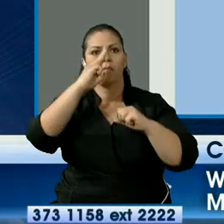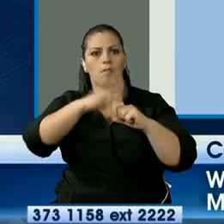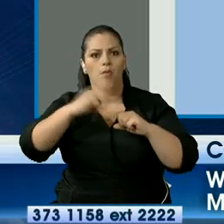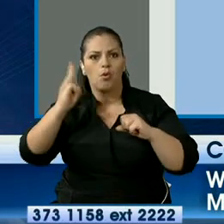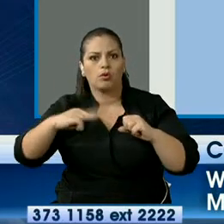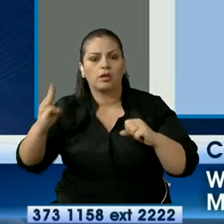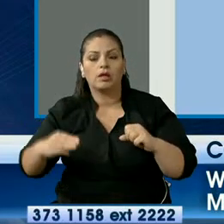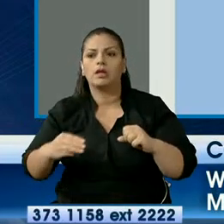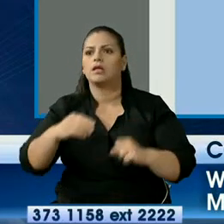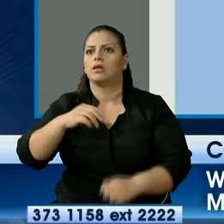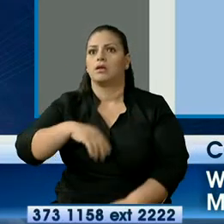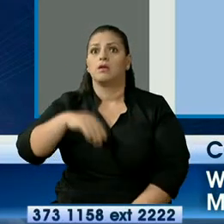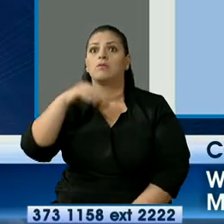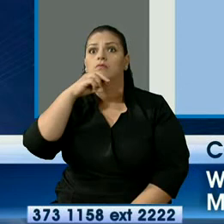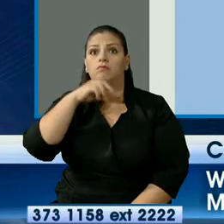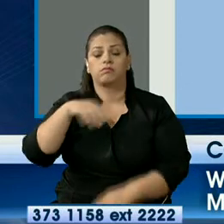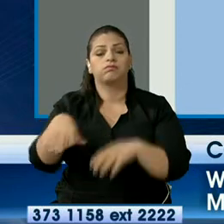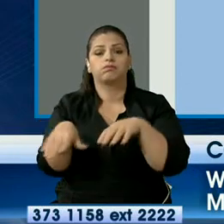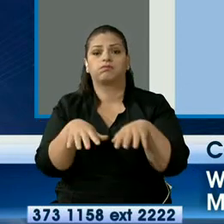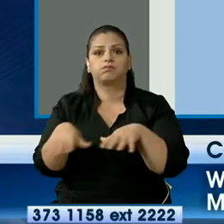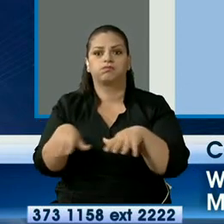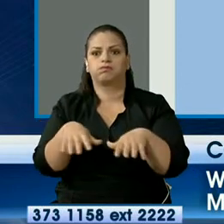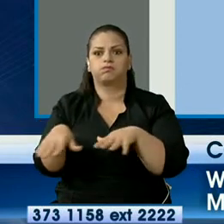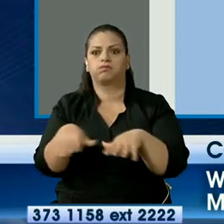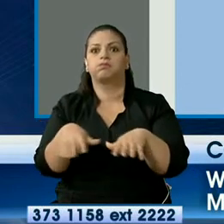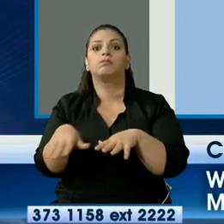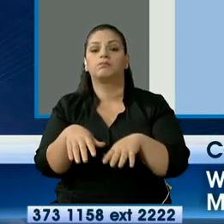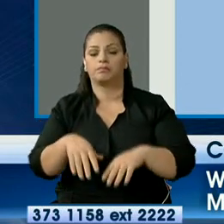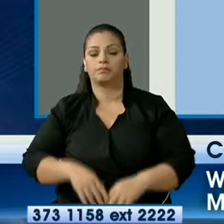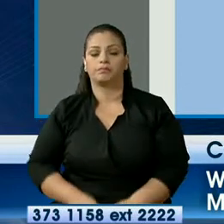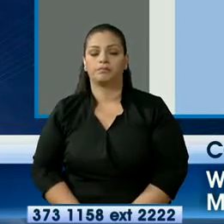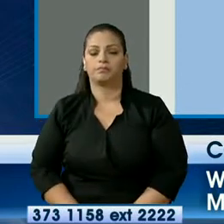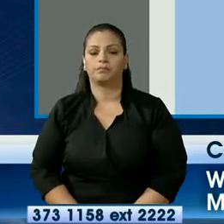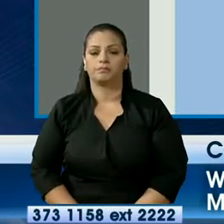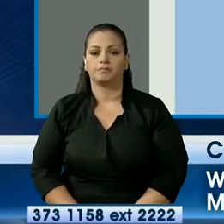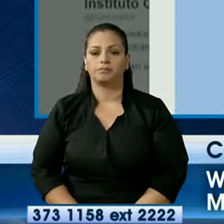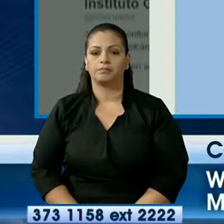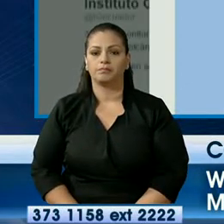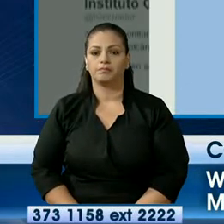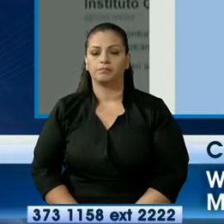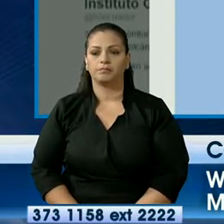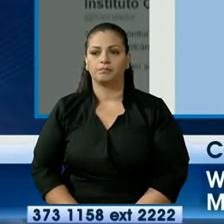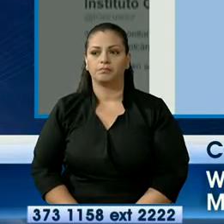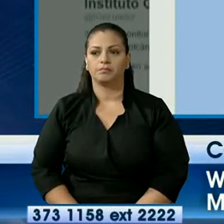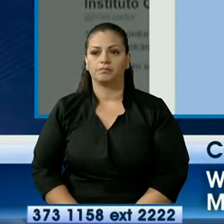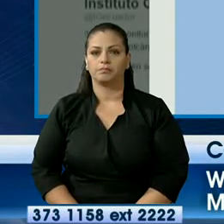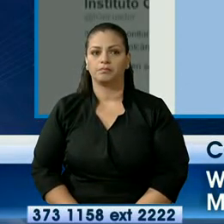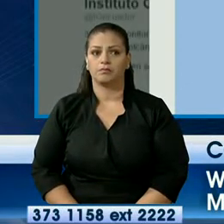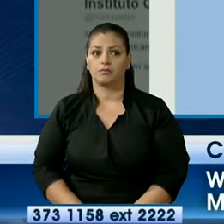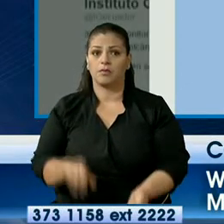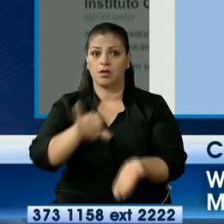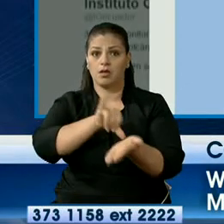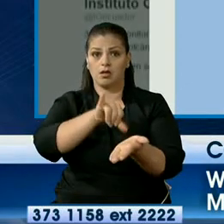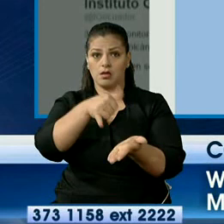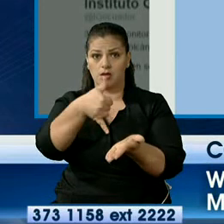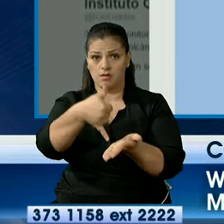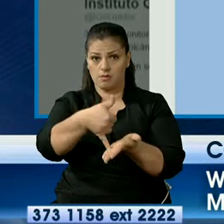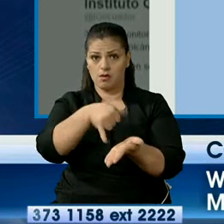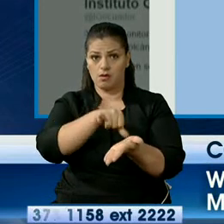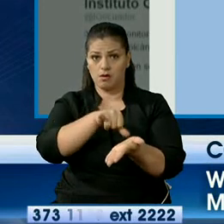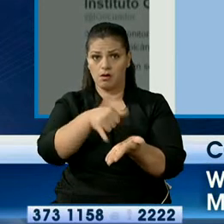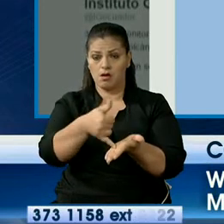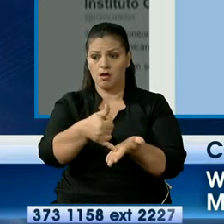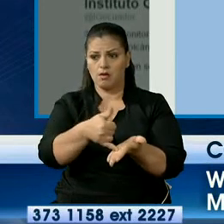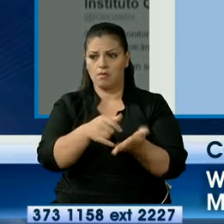Todas las personas sintieron el recorrido del Bueno, Ipihapa es una población costera bien adentro.